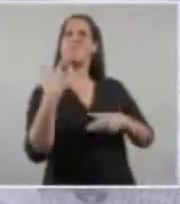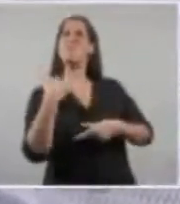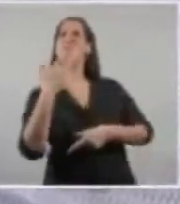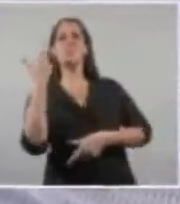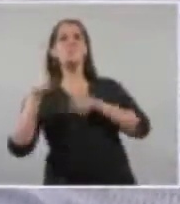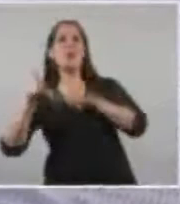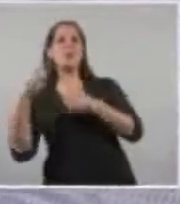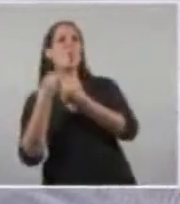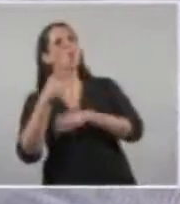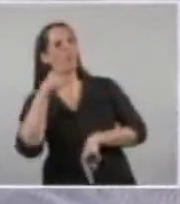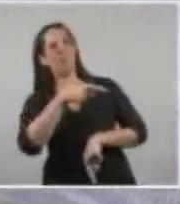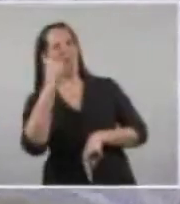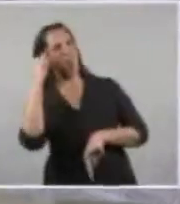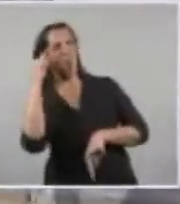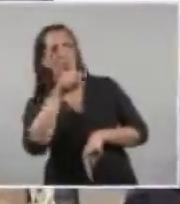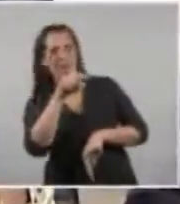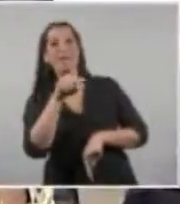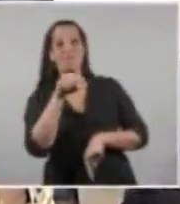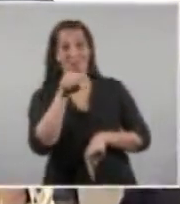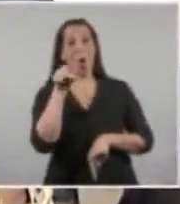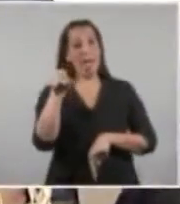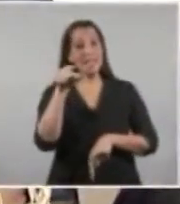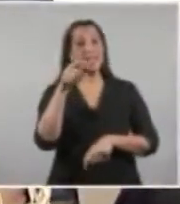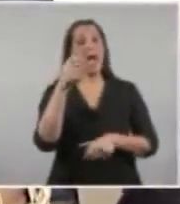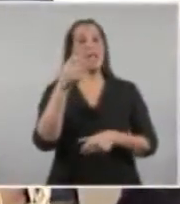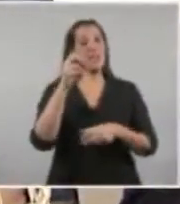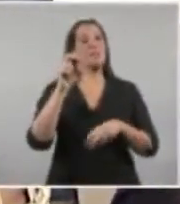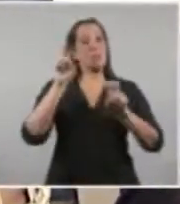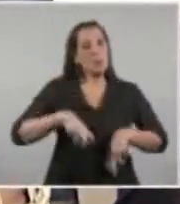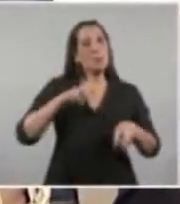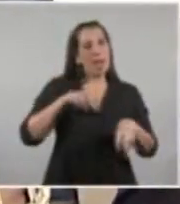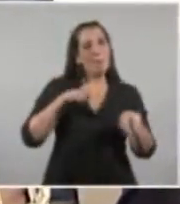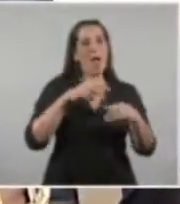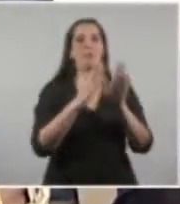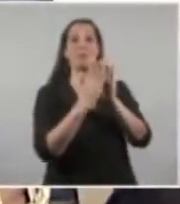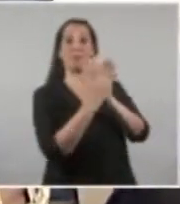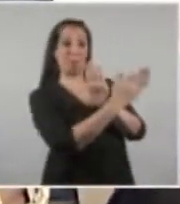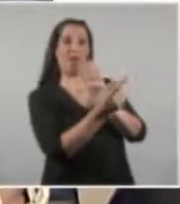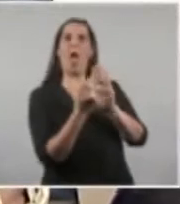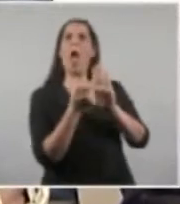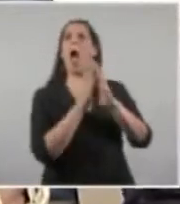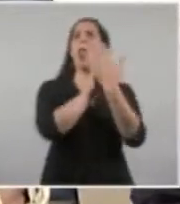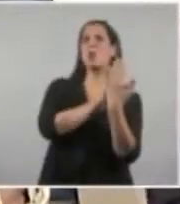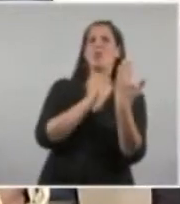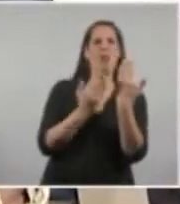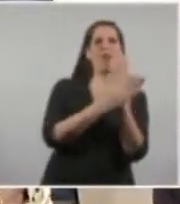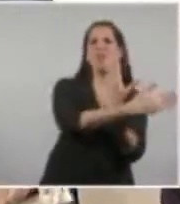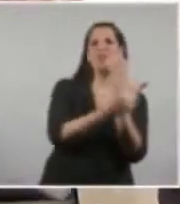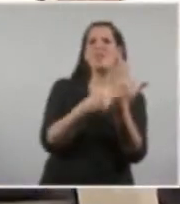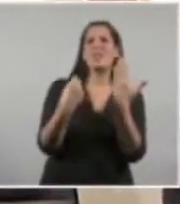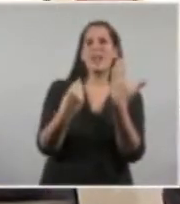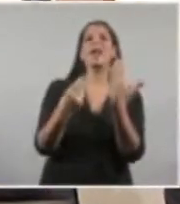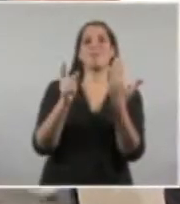caminaban en torno a la pirámide. del lado inverso del billete está precisamente quienes la